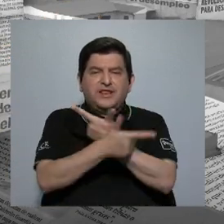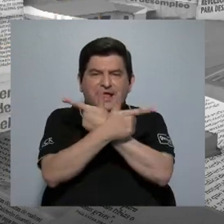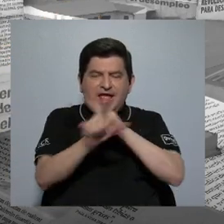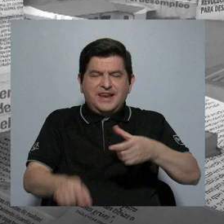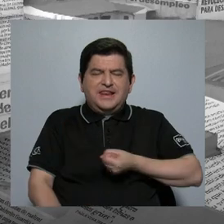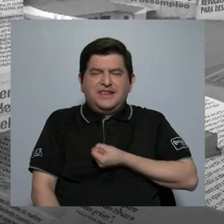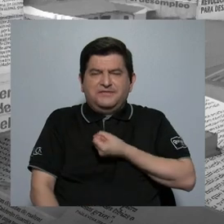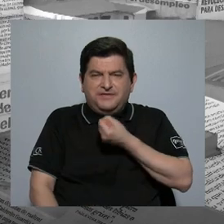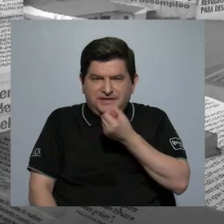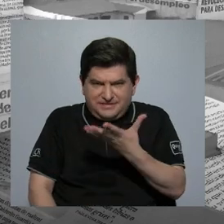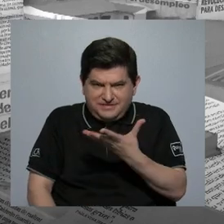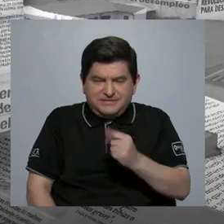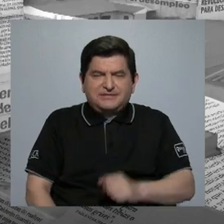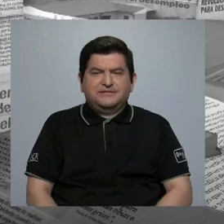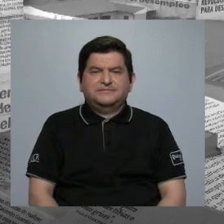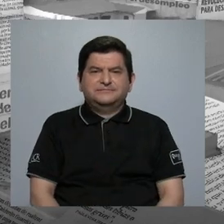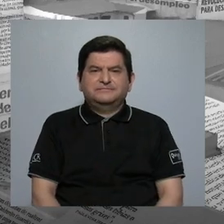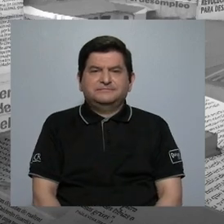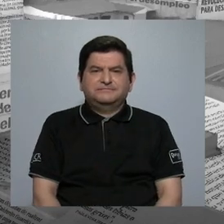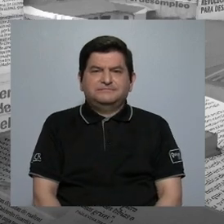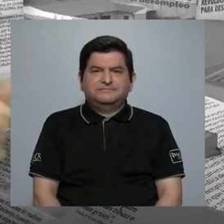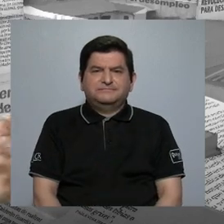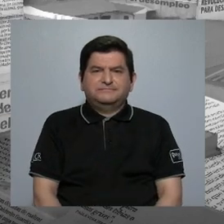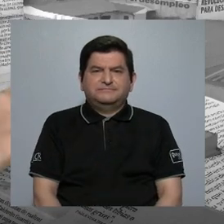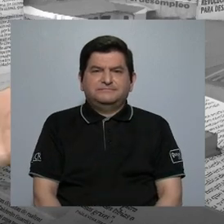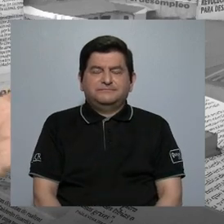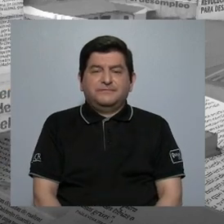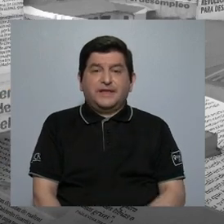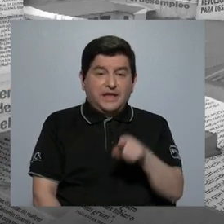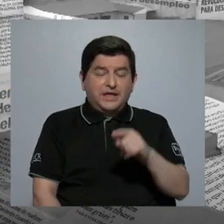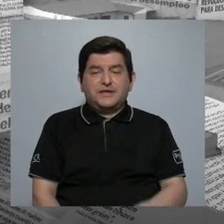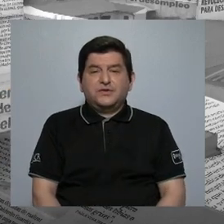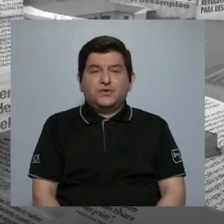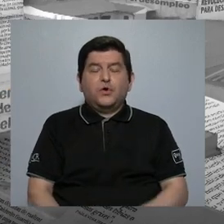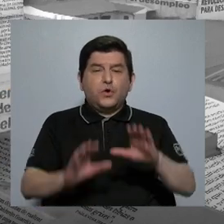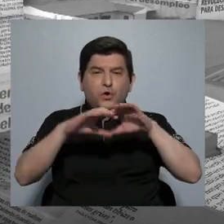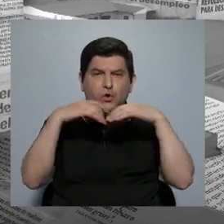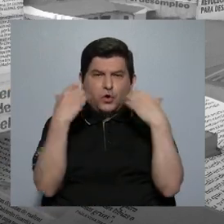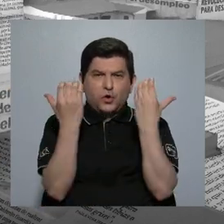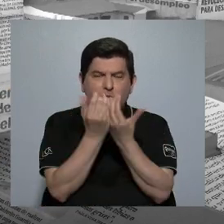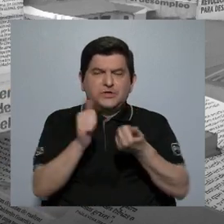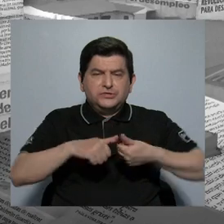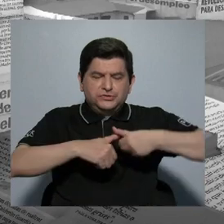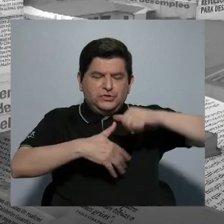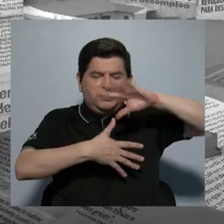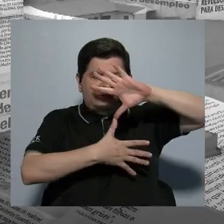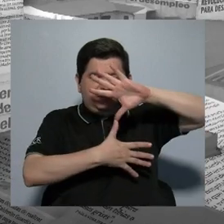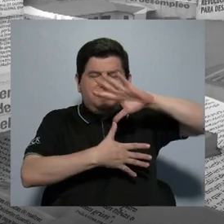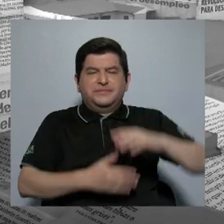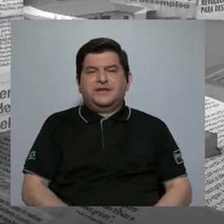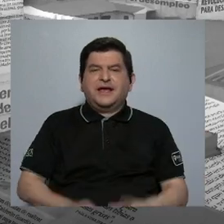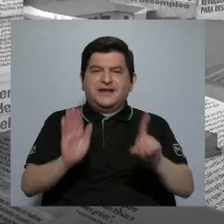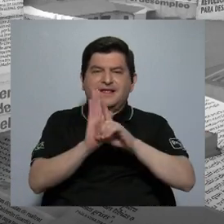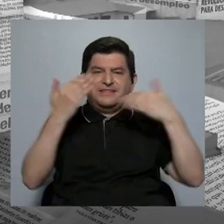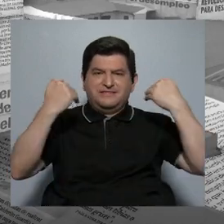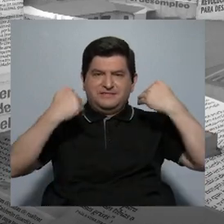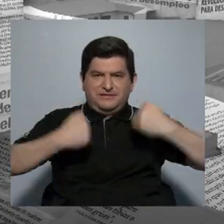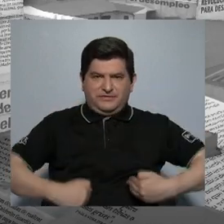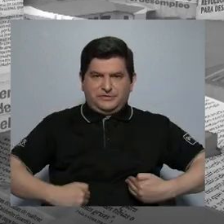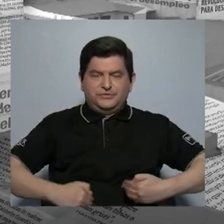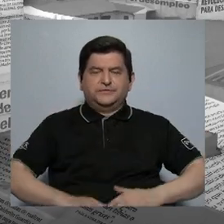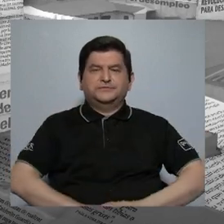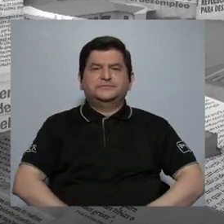Libertad de Expresión de la Comisión Interamericana de Derechos